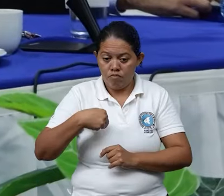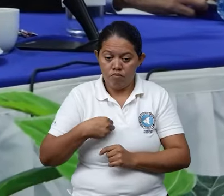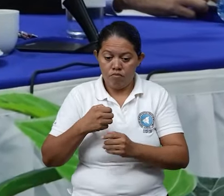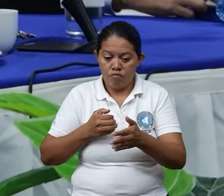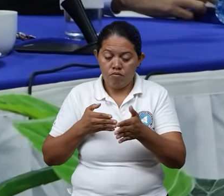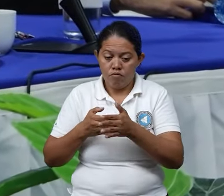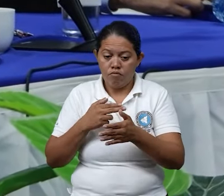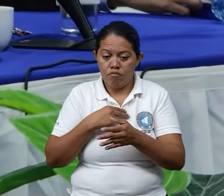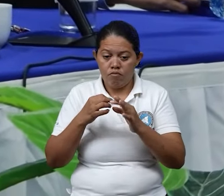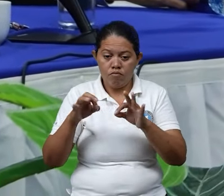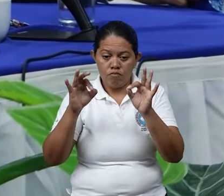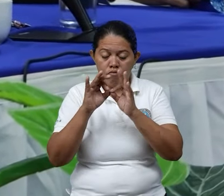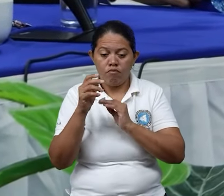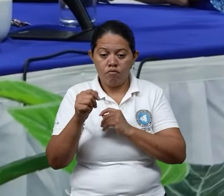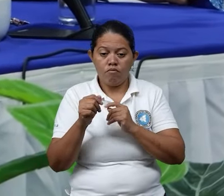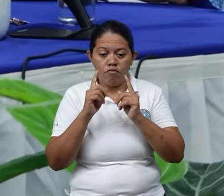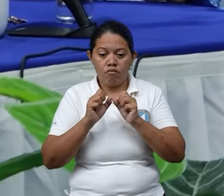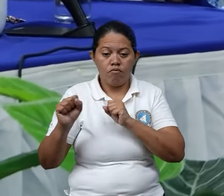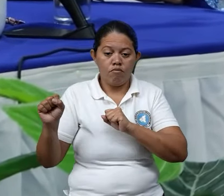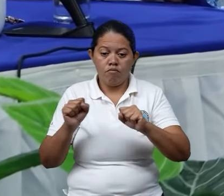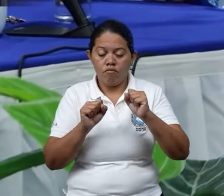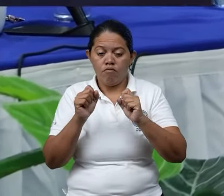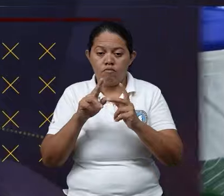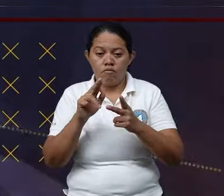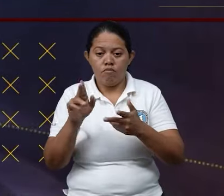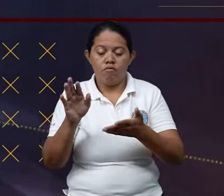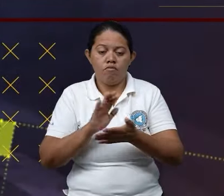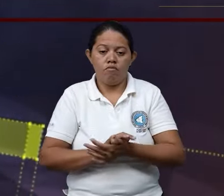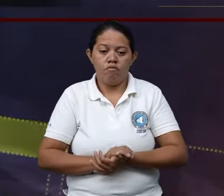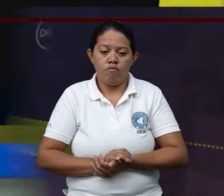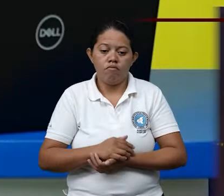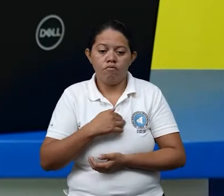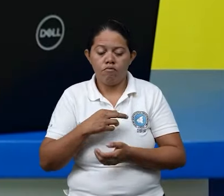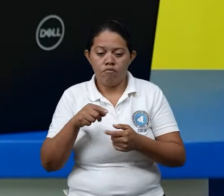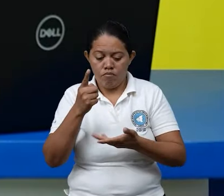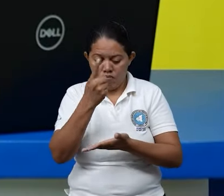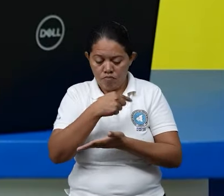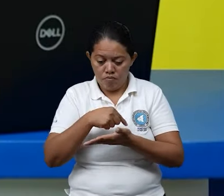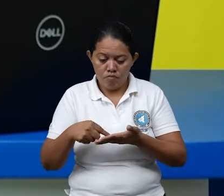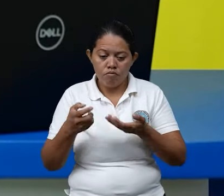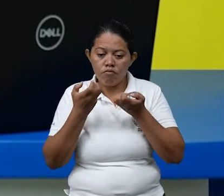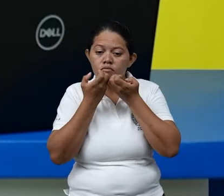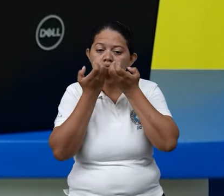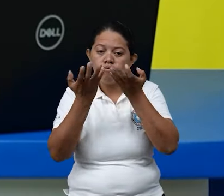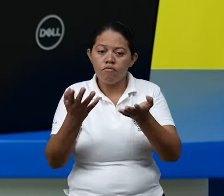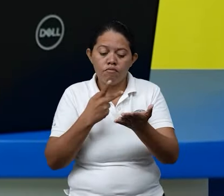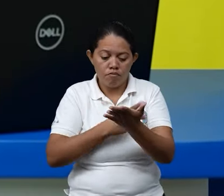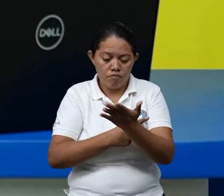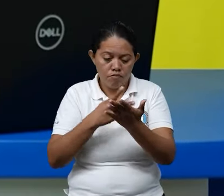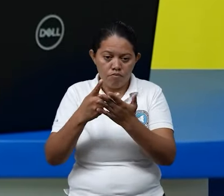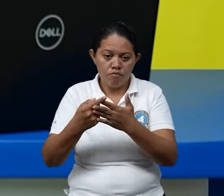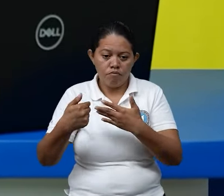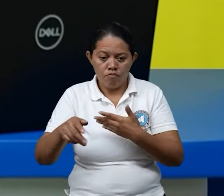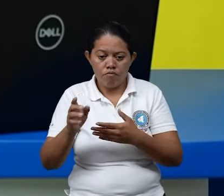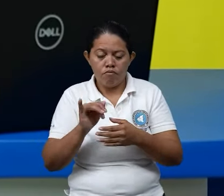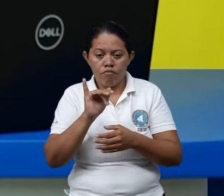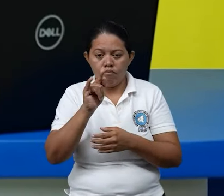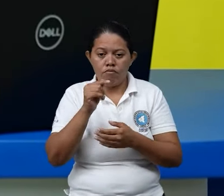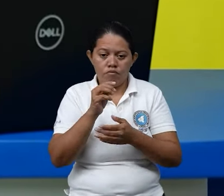el impacto inminente de fenómenos naturales. Esta semana fue presentado el Plan Nacional